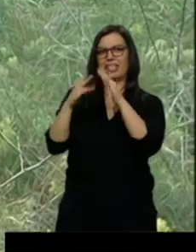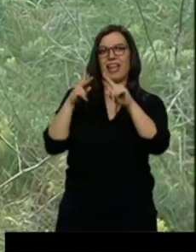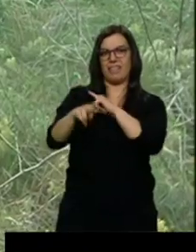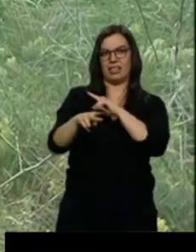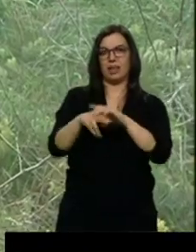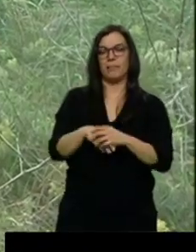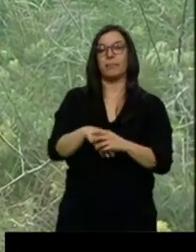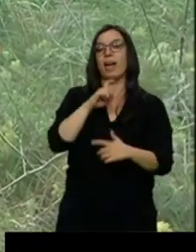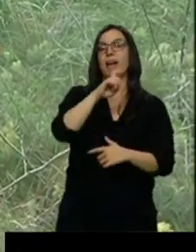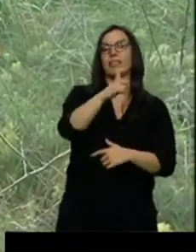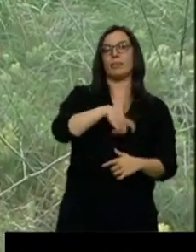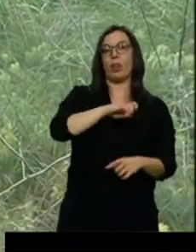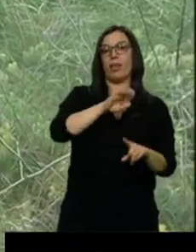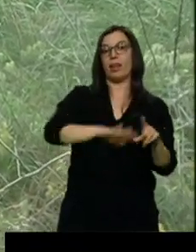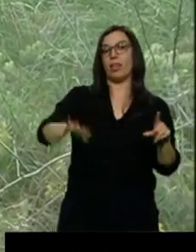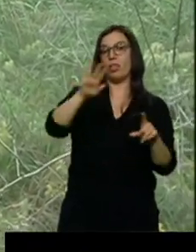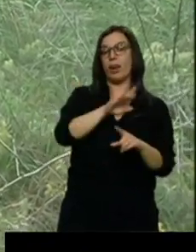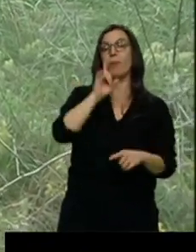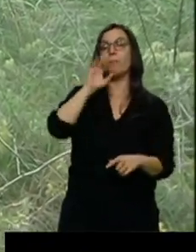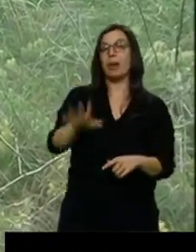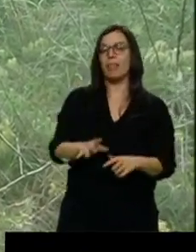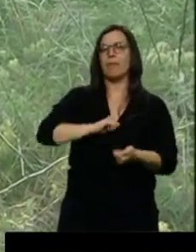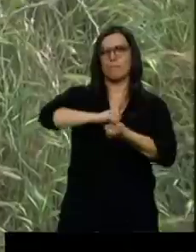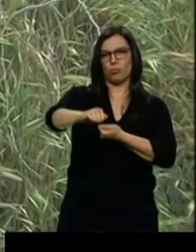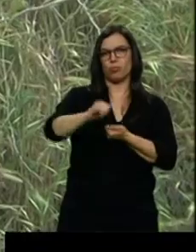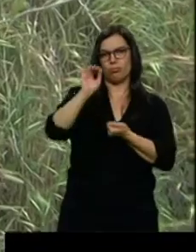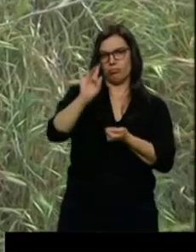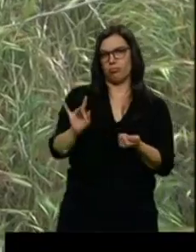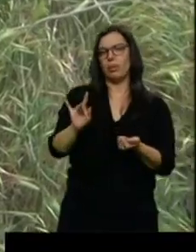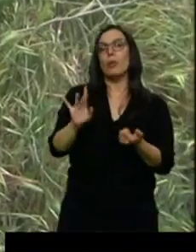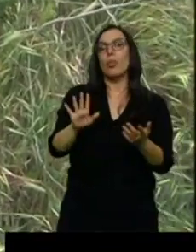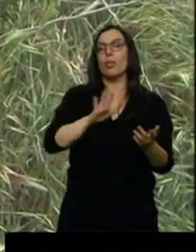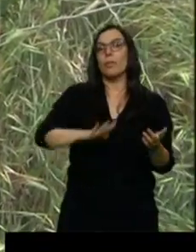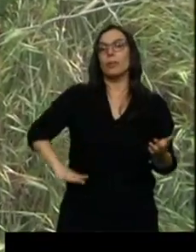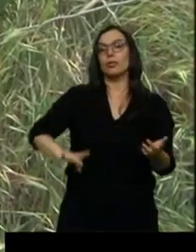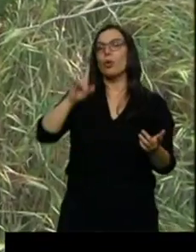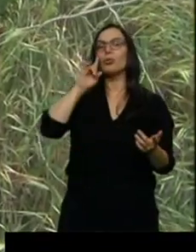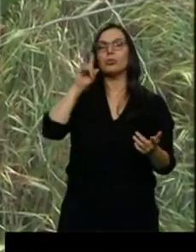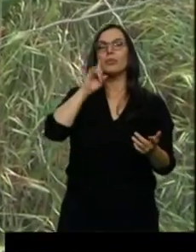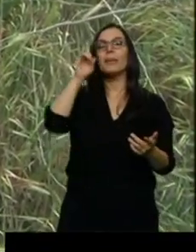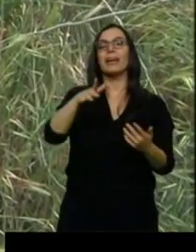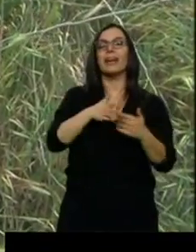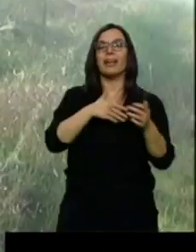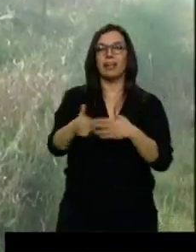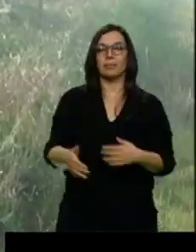Policía Nacional y, aunque todo hace pensar que ha sido provocado, de momento no se ha identificado al posible infractor.